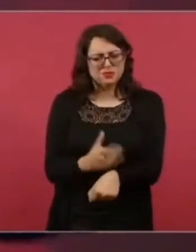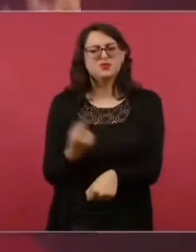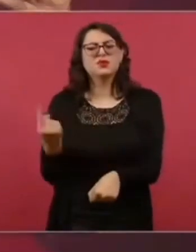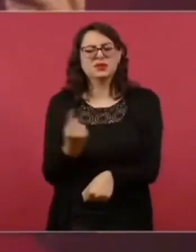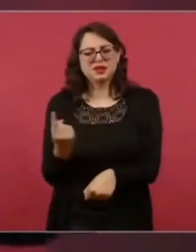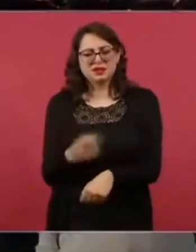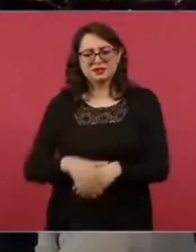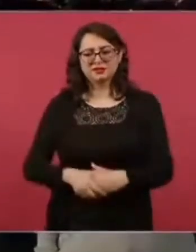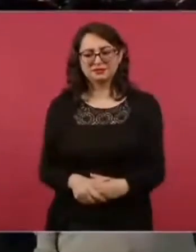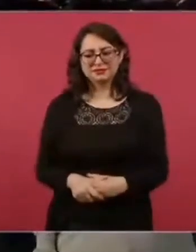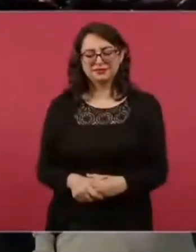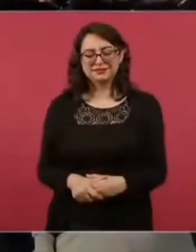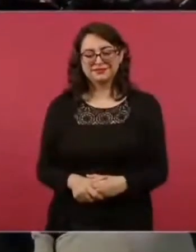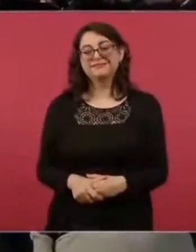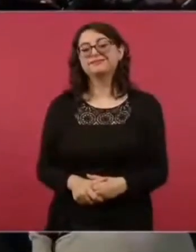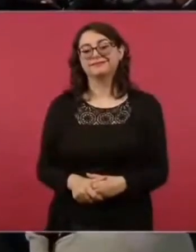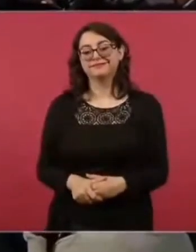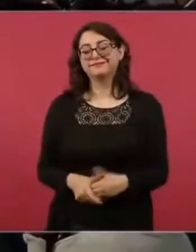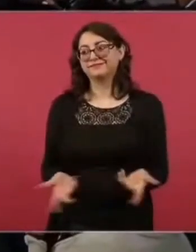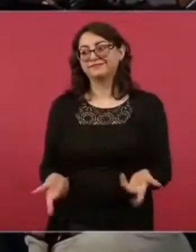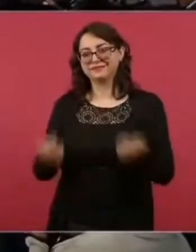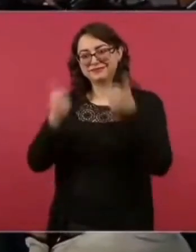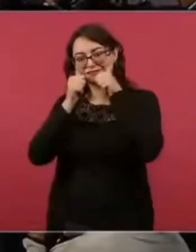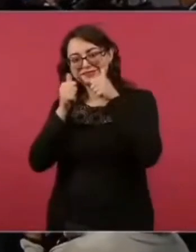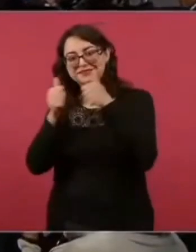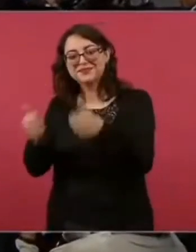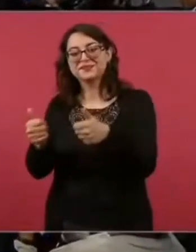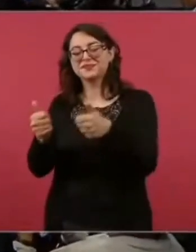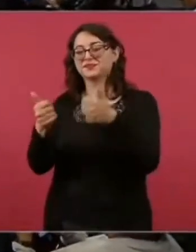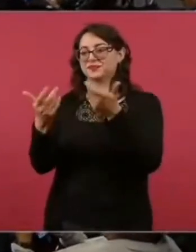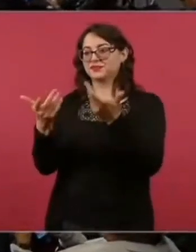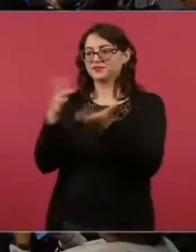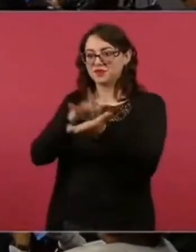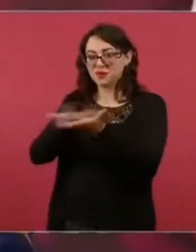y apoyarse en el pueblo